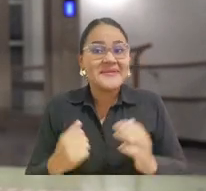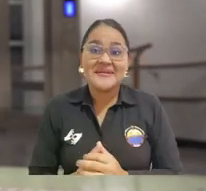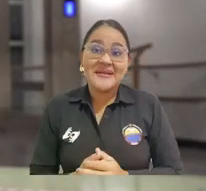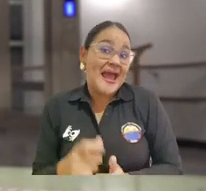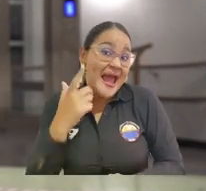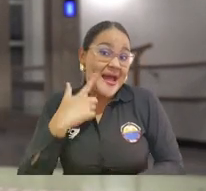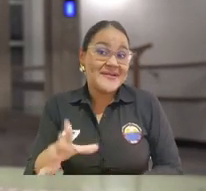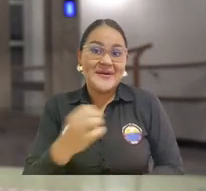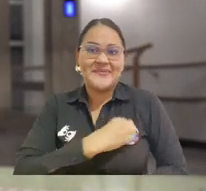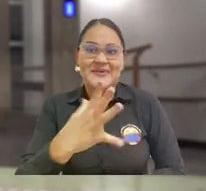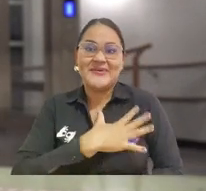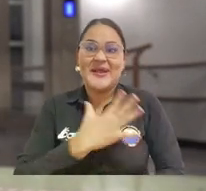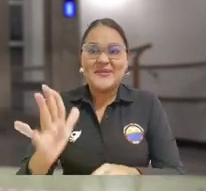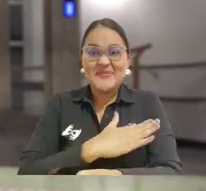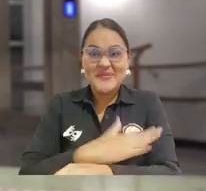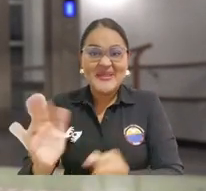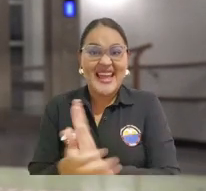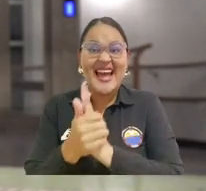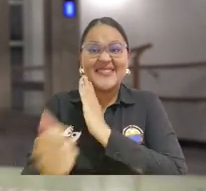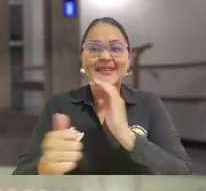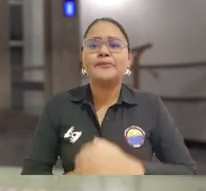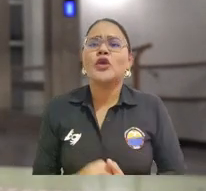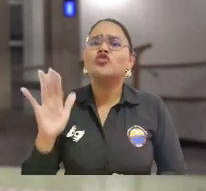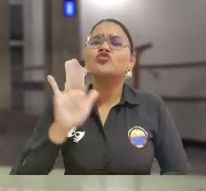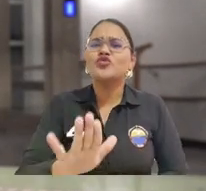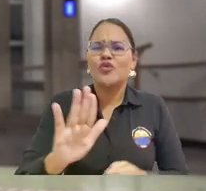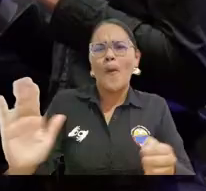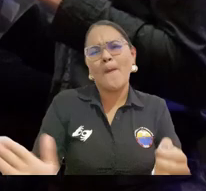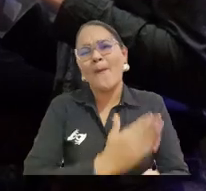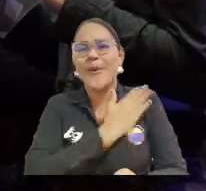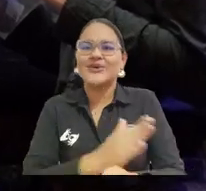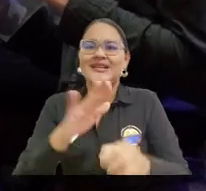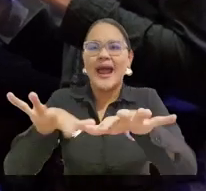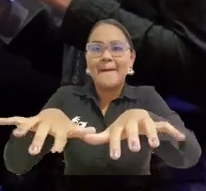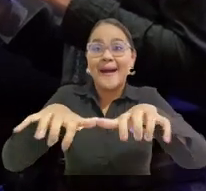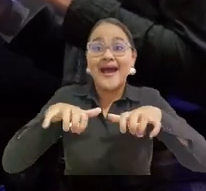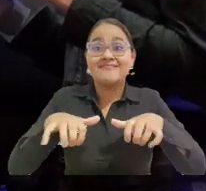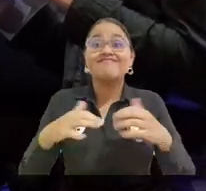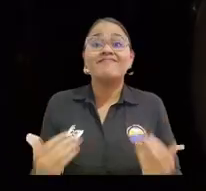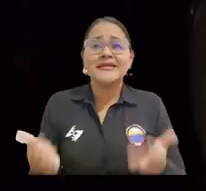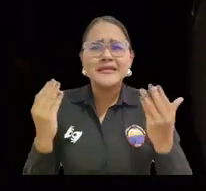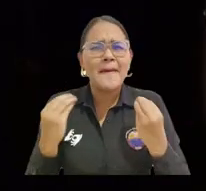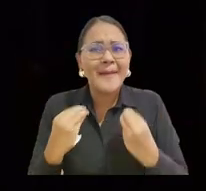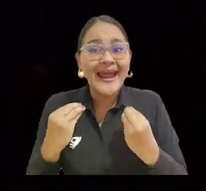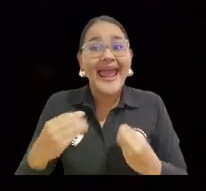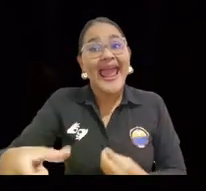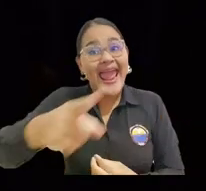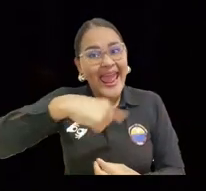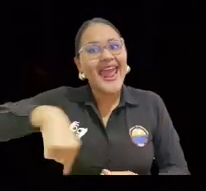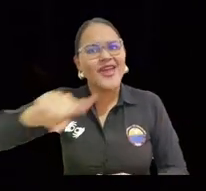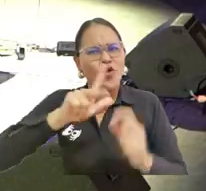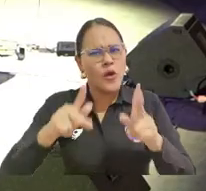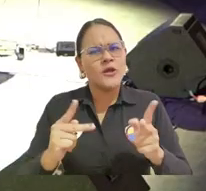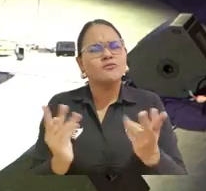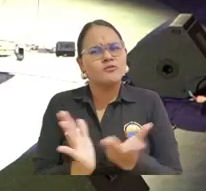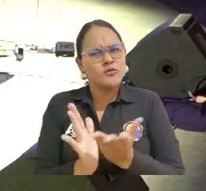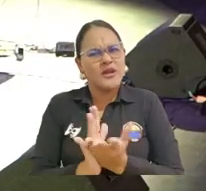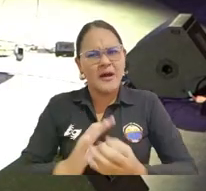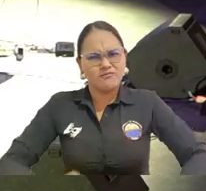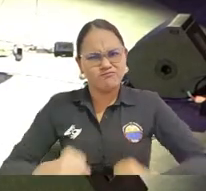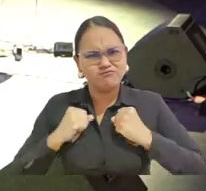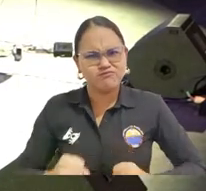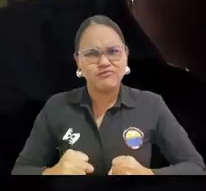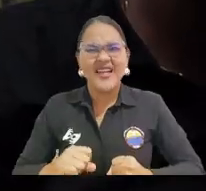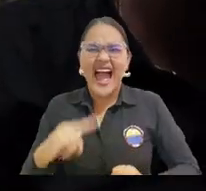que estén inscritas y esperando una oportunidad para ser buenos músicos. Este concierto permite que los estudiantes se enfrenten la realidad de ser